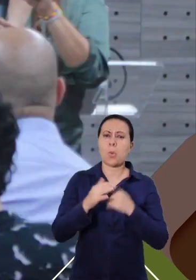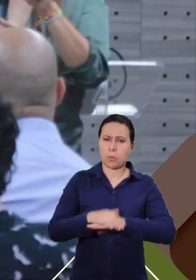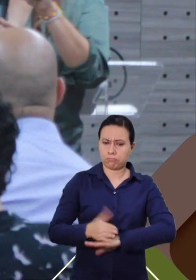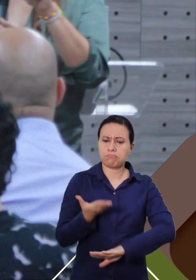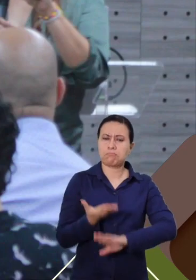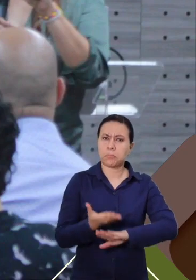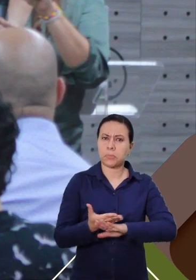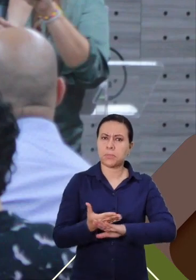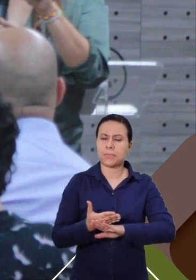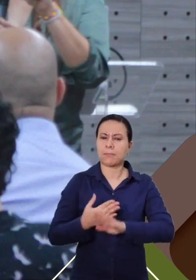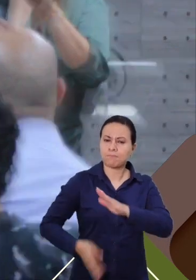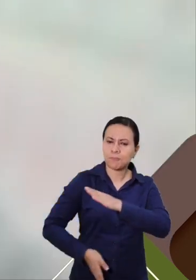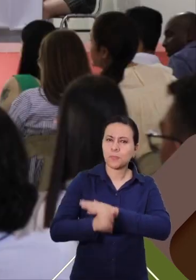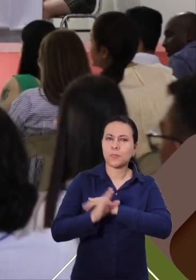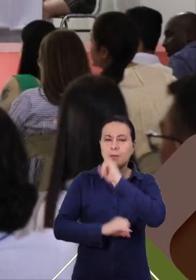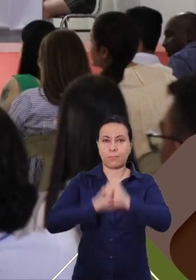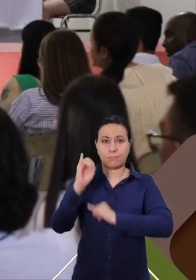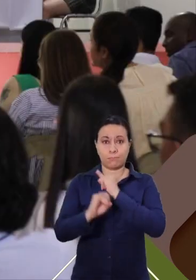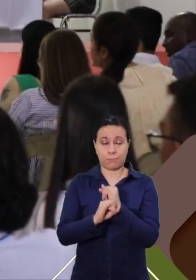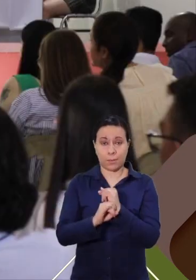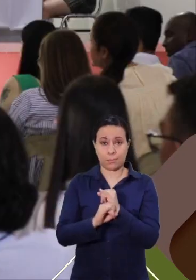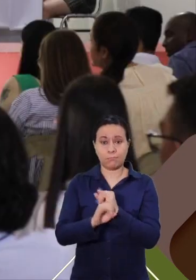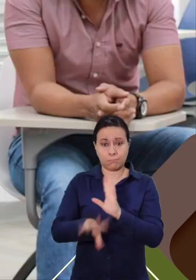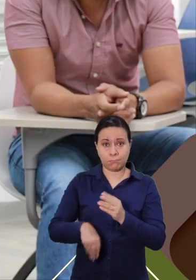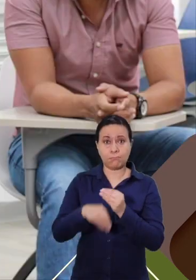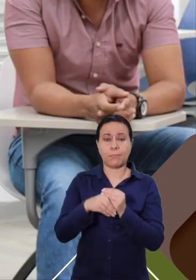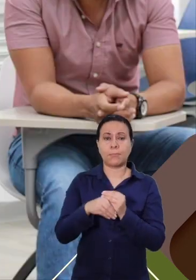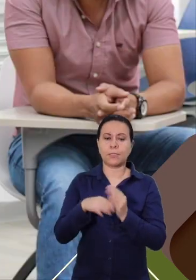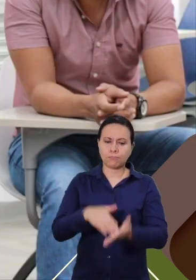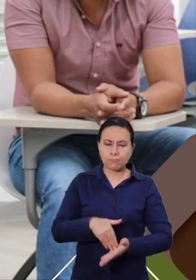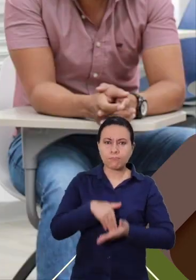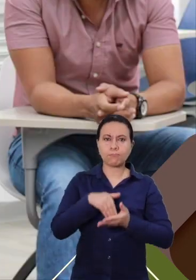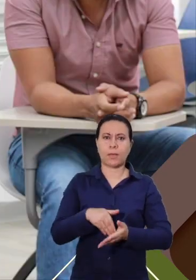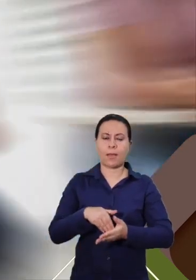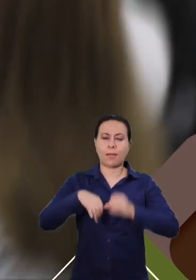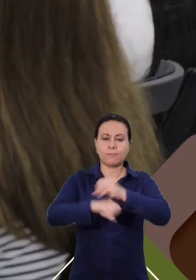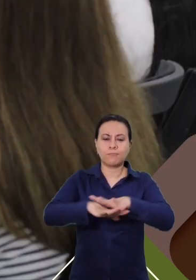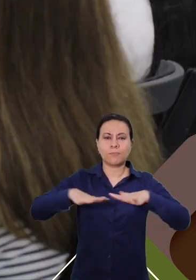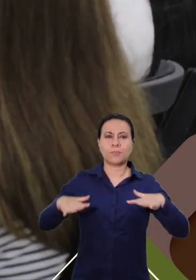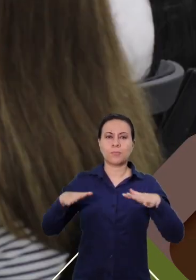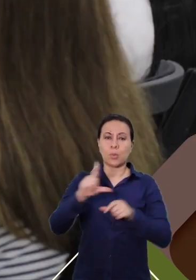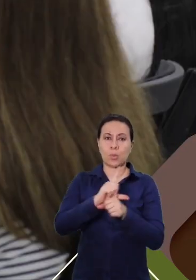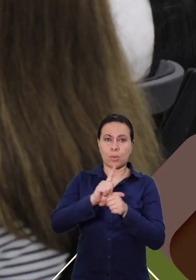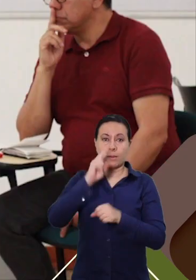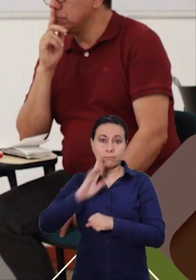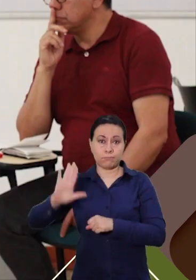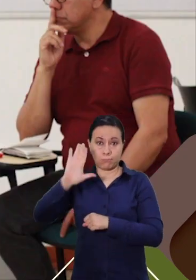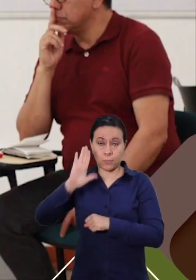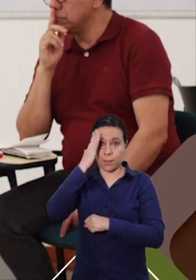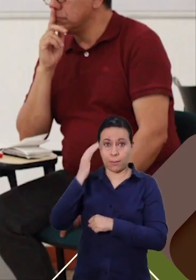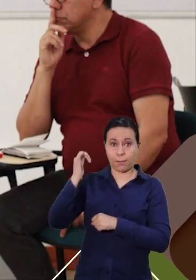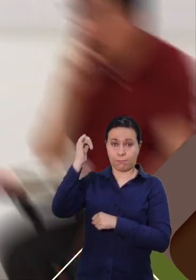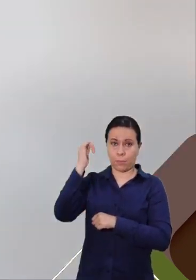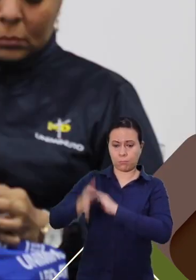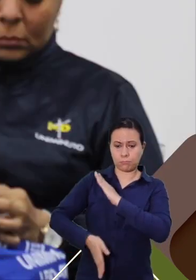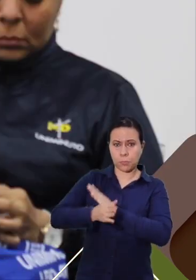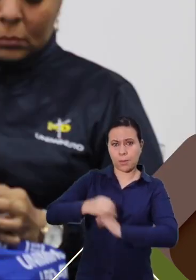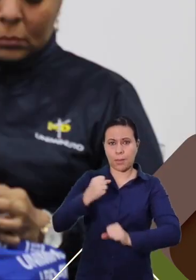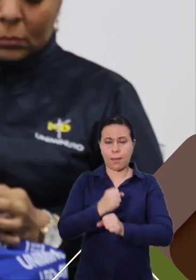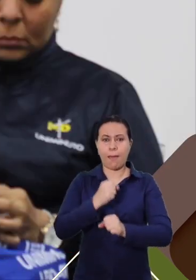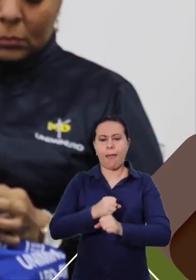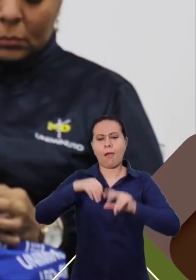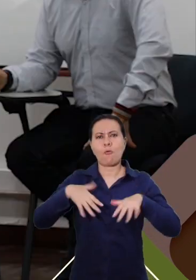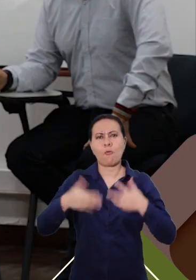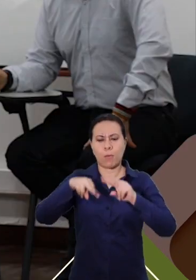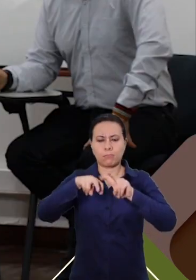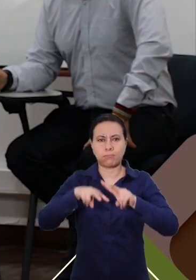apostando a la internacionalización, igualmente a la consolidación de redes académicas locales y nacionales, con un trabajo continuo desde